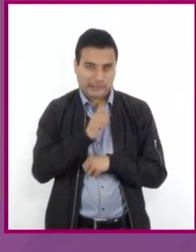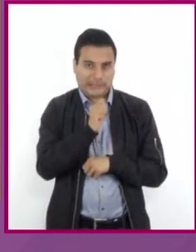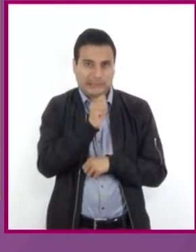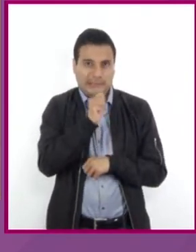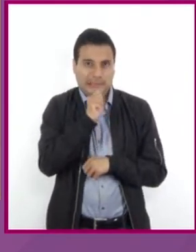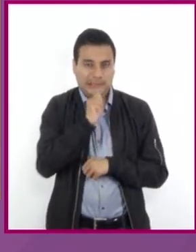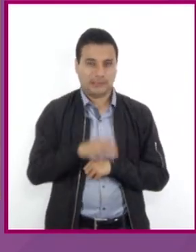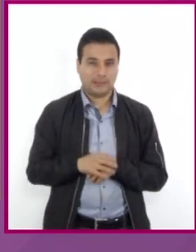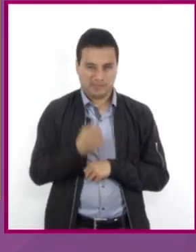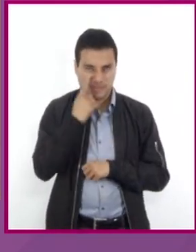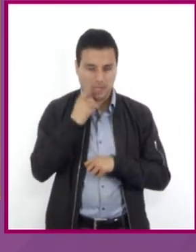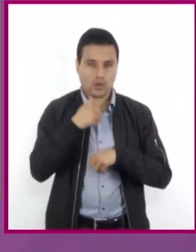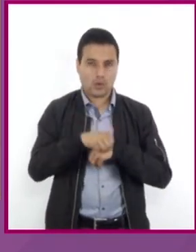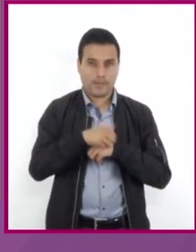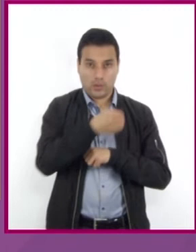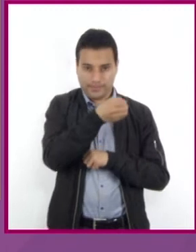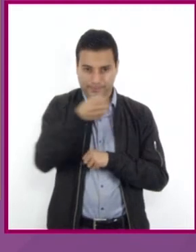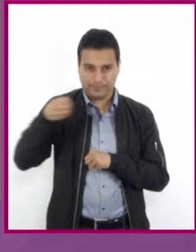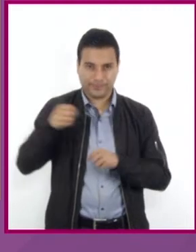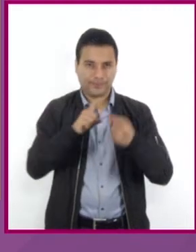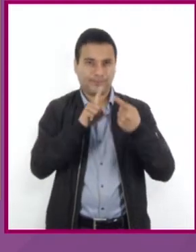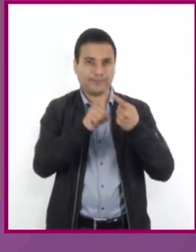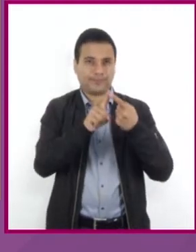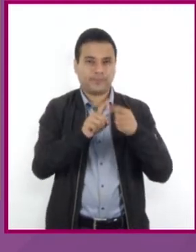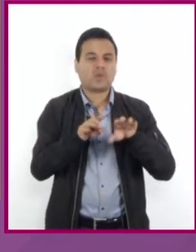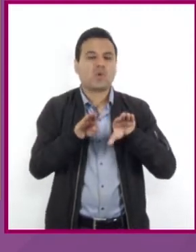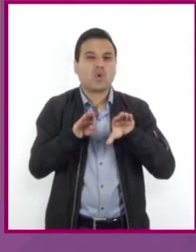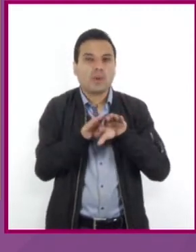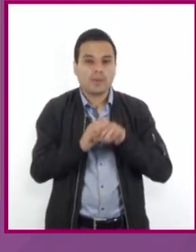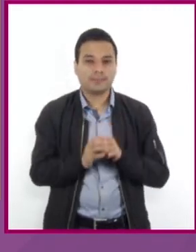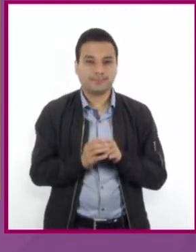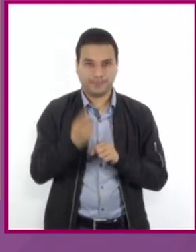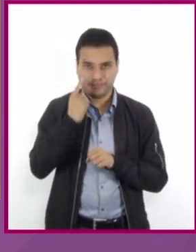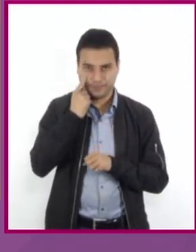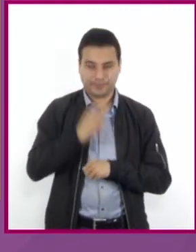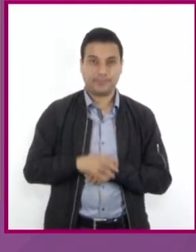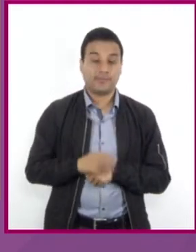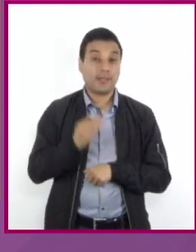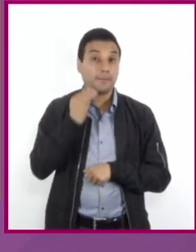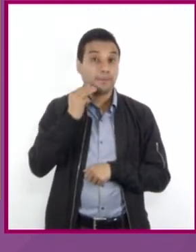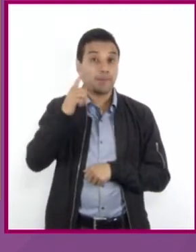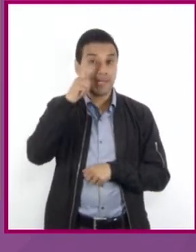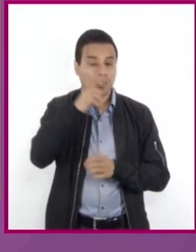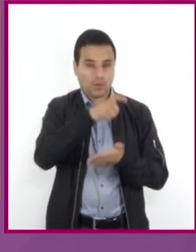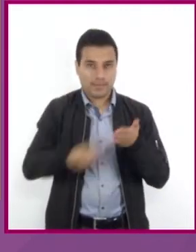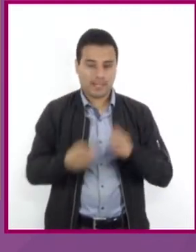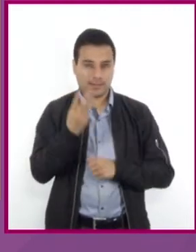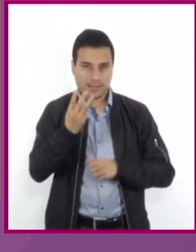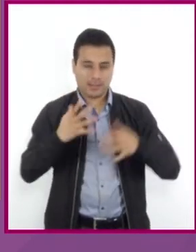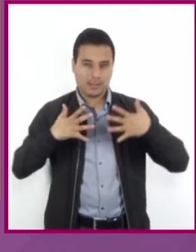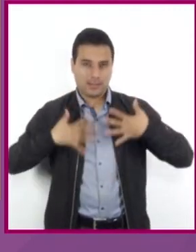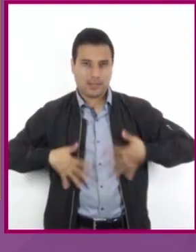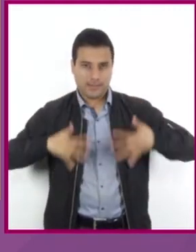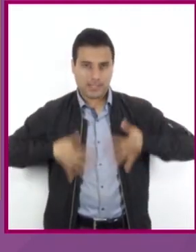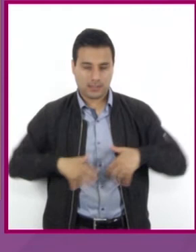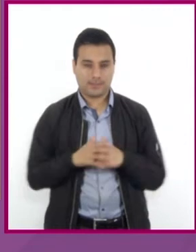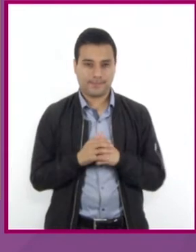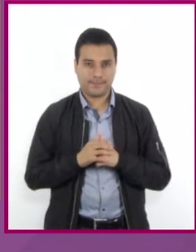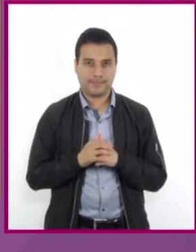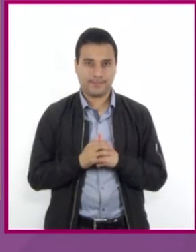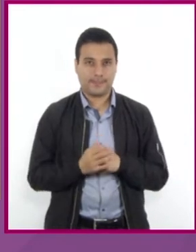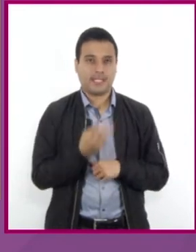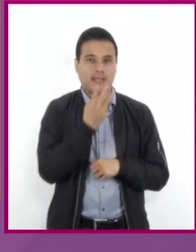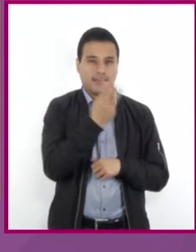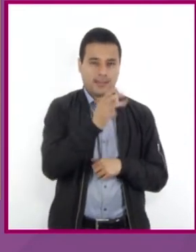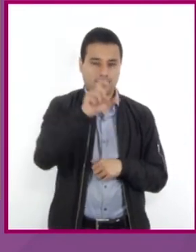queda algebraicamente de la siguiente forma. Miguel compra tres camisas y las representamos con